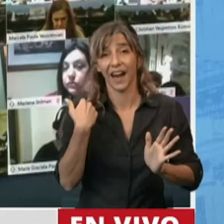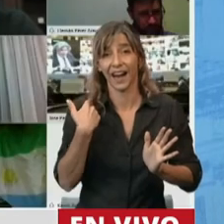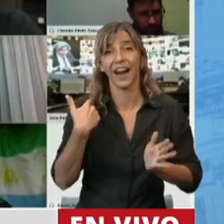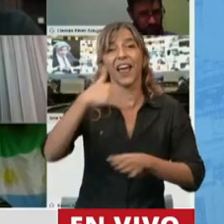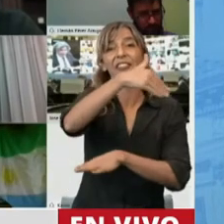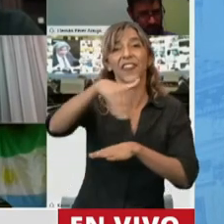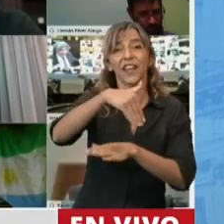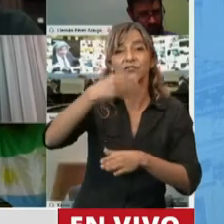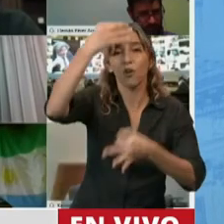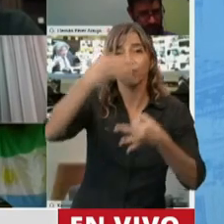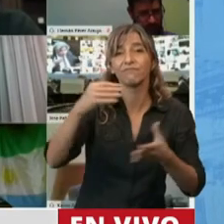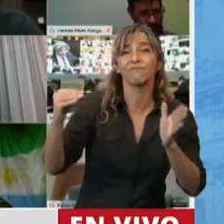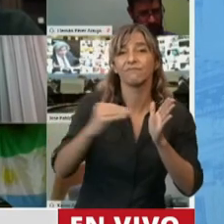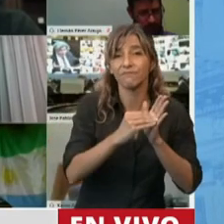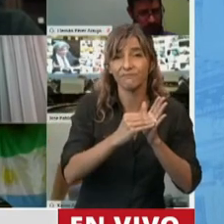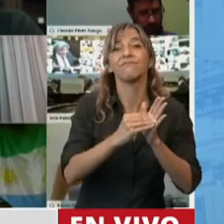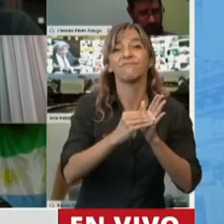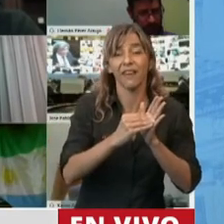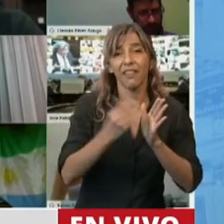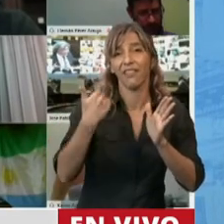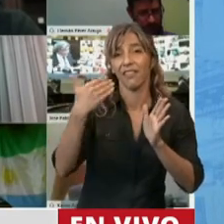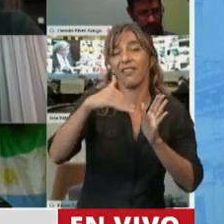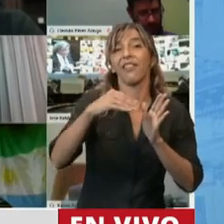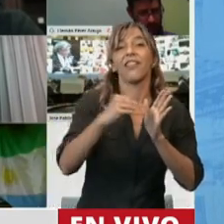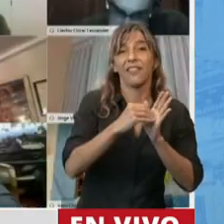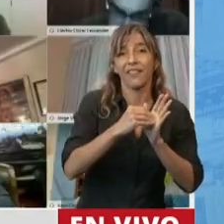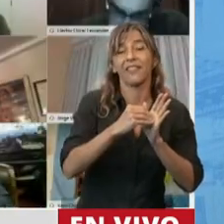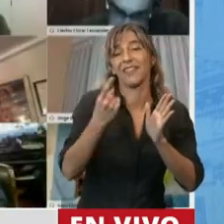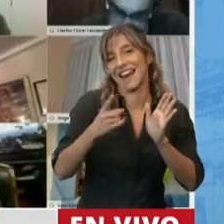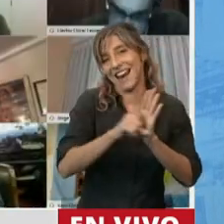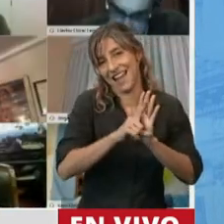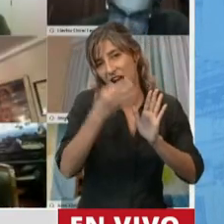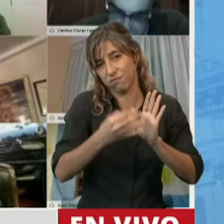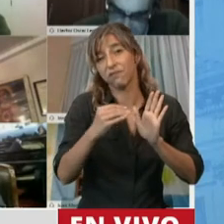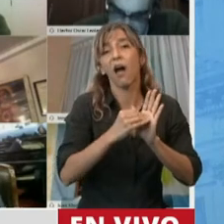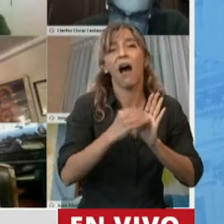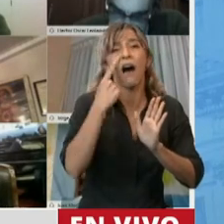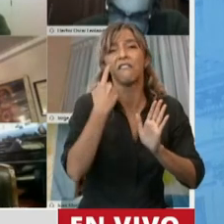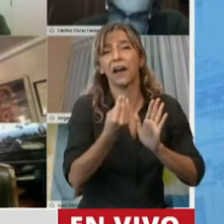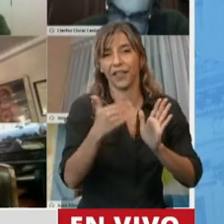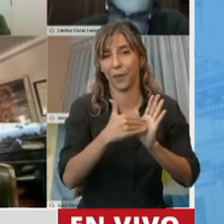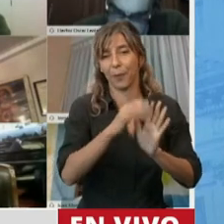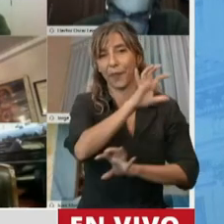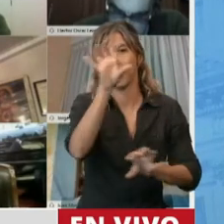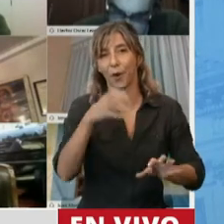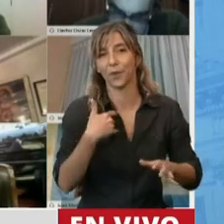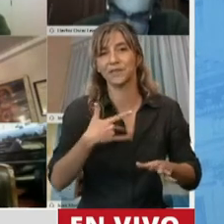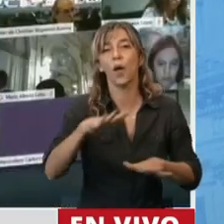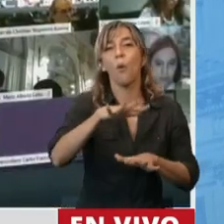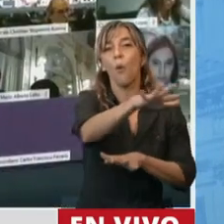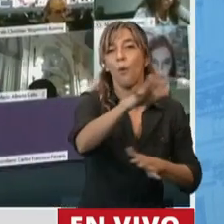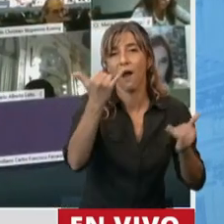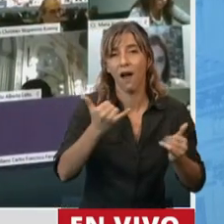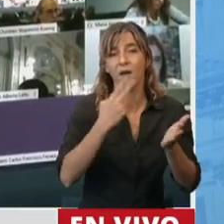comercial, si la provincia adhiere no hay ingresos brutos. Pero tengo algunos más y permítanme un minuto más. Pan American Energy,